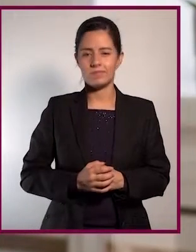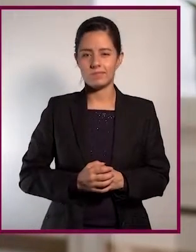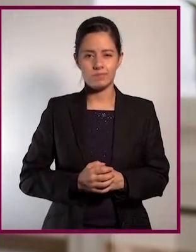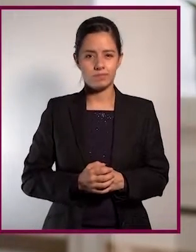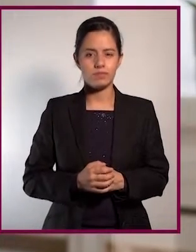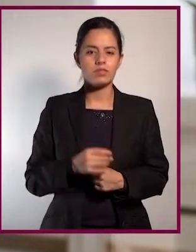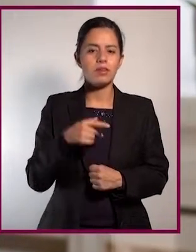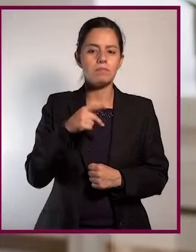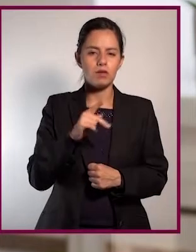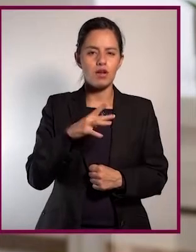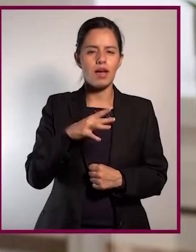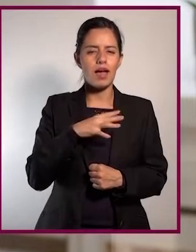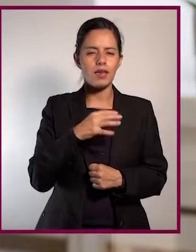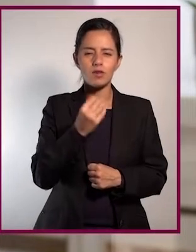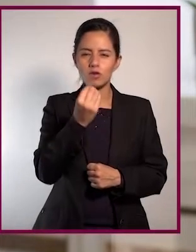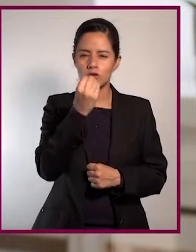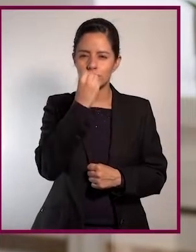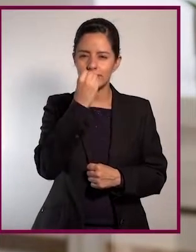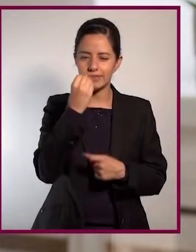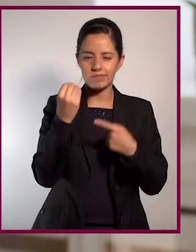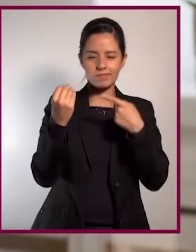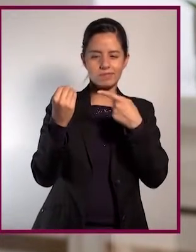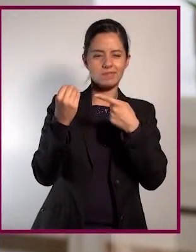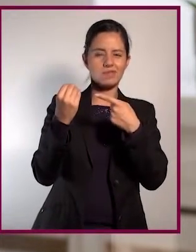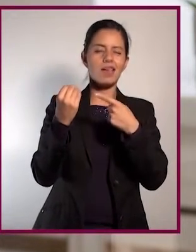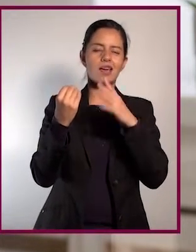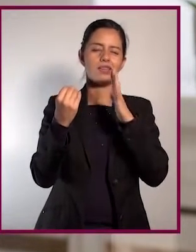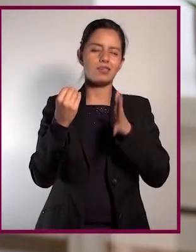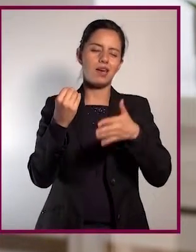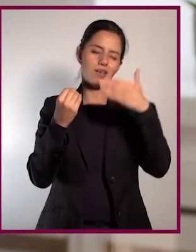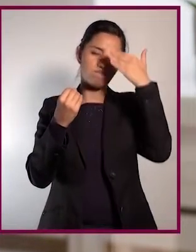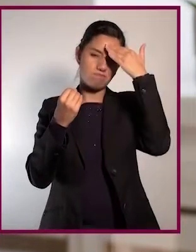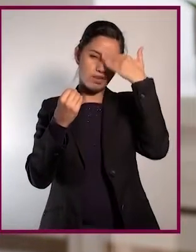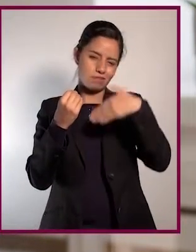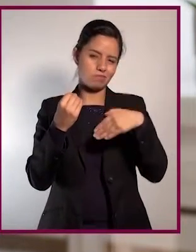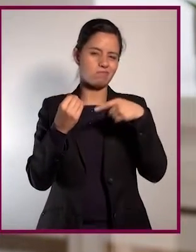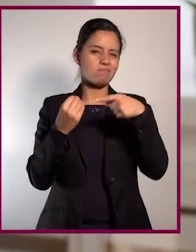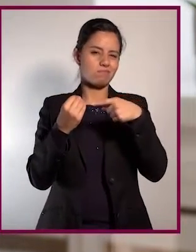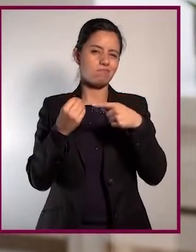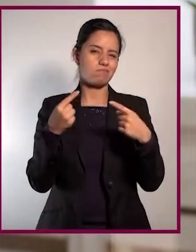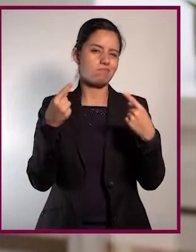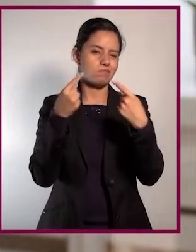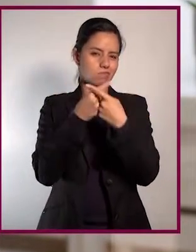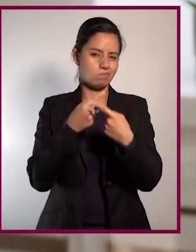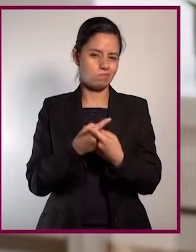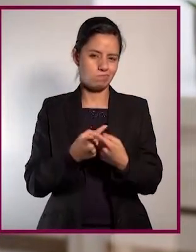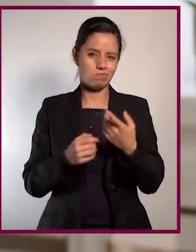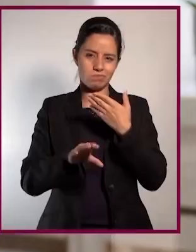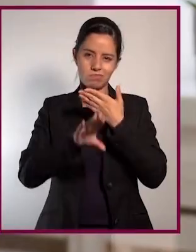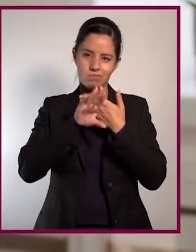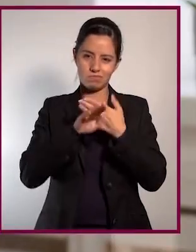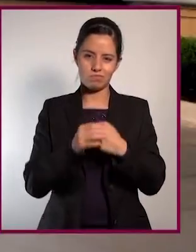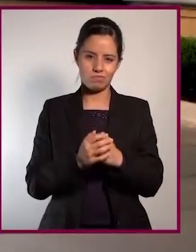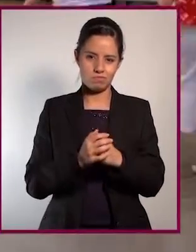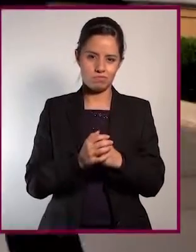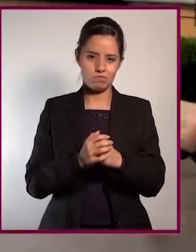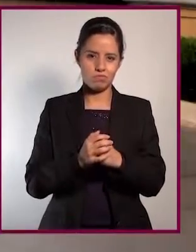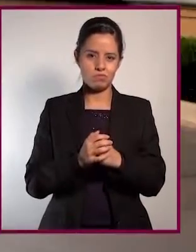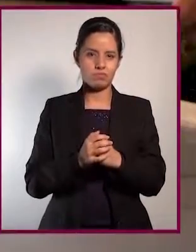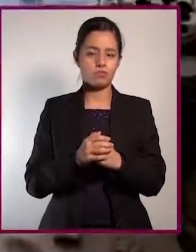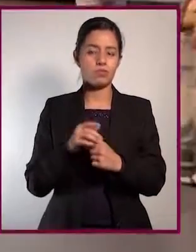embargo, hay alimentos que tienen una fama bien ganada de ser los alergenos alimentarios más comunes.